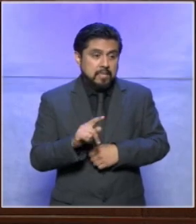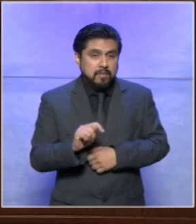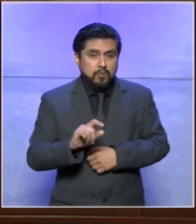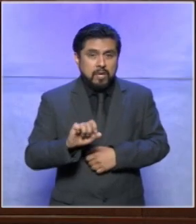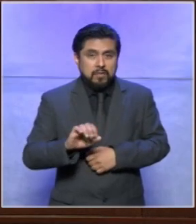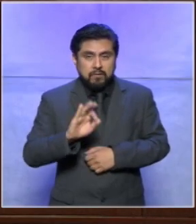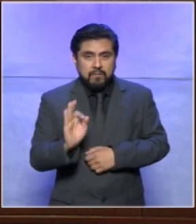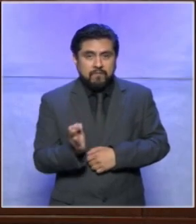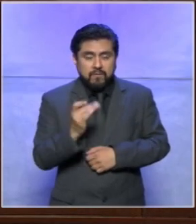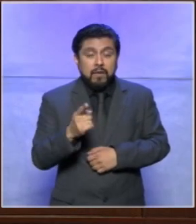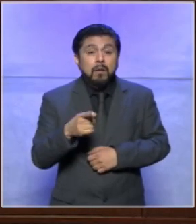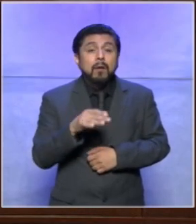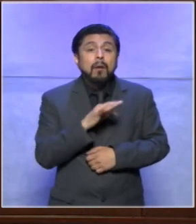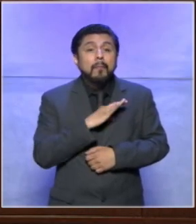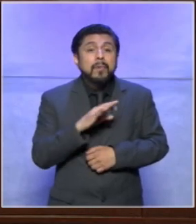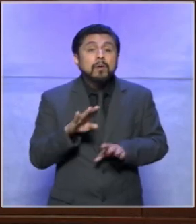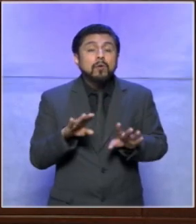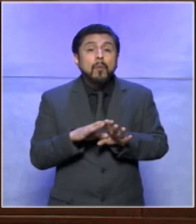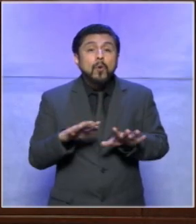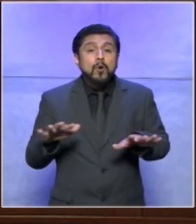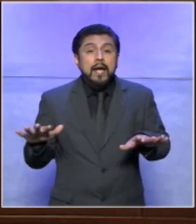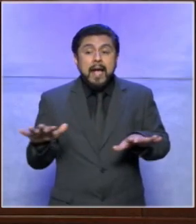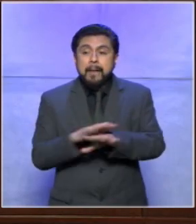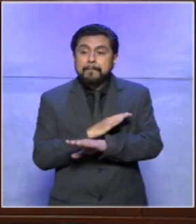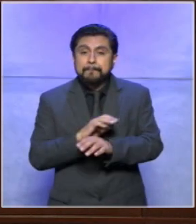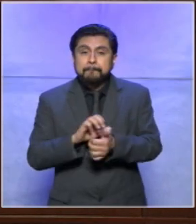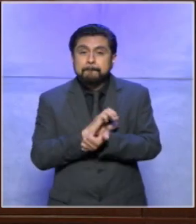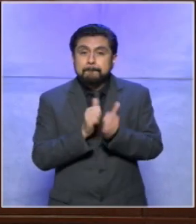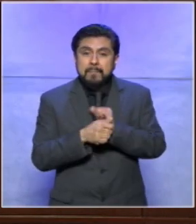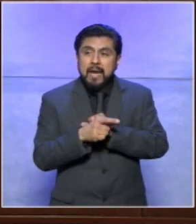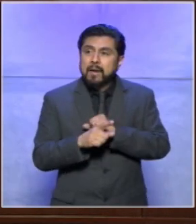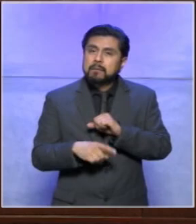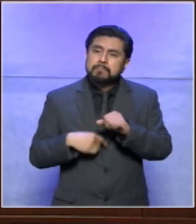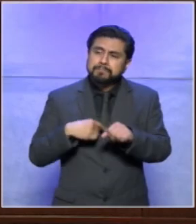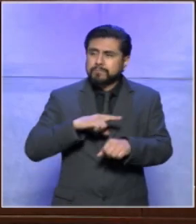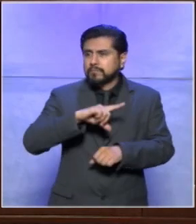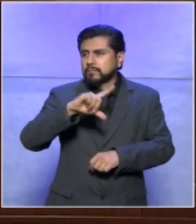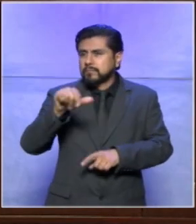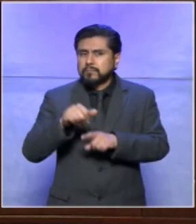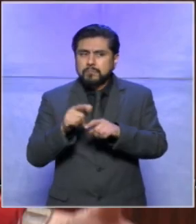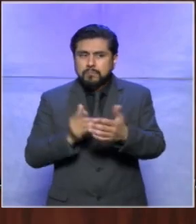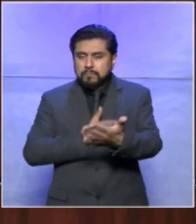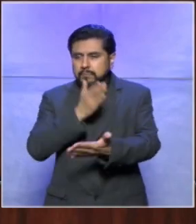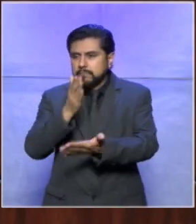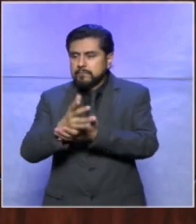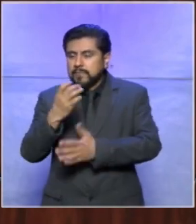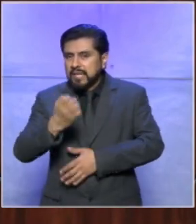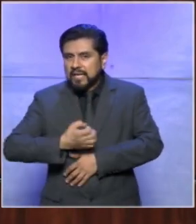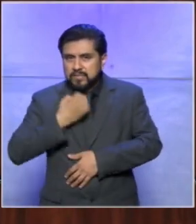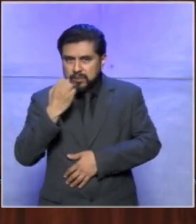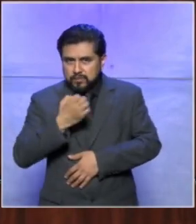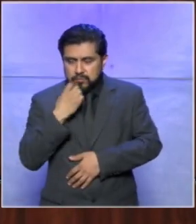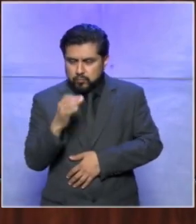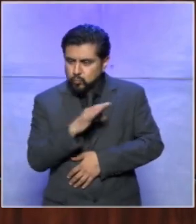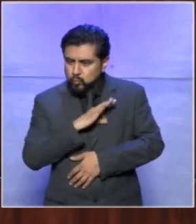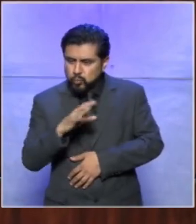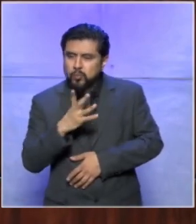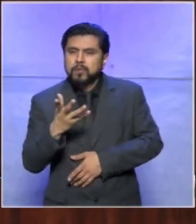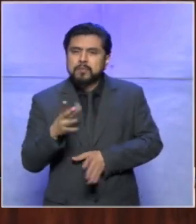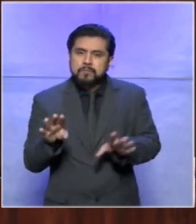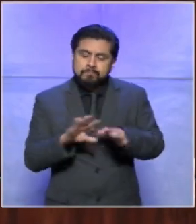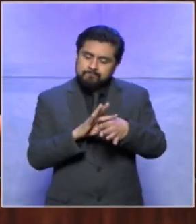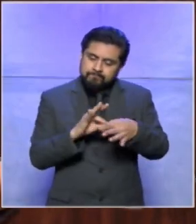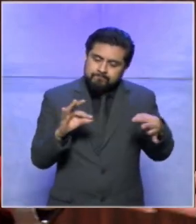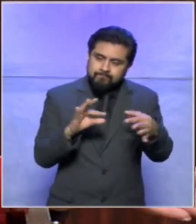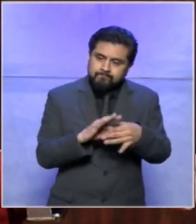el tribunal electoral de que sean factor de cambio que vayan a sus estados a sus escuelas y hagan esa transformación que la